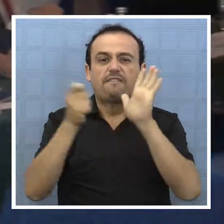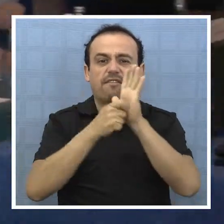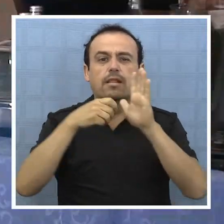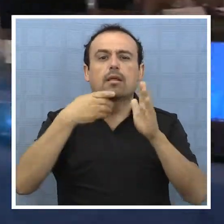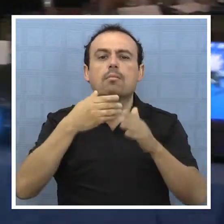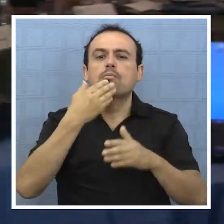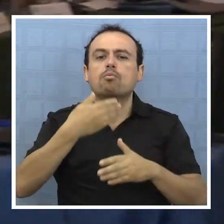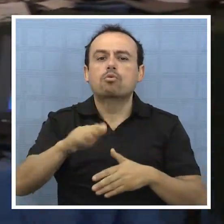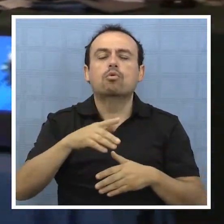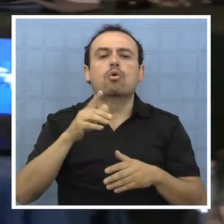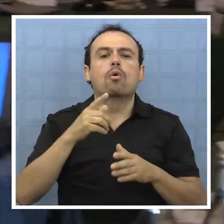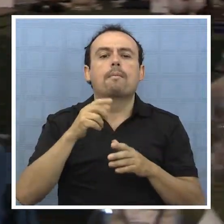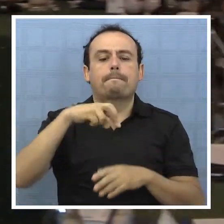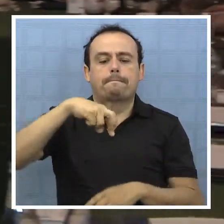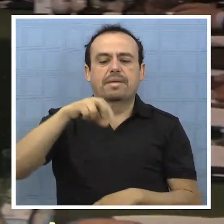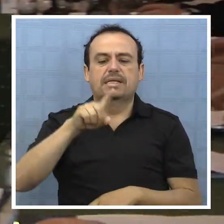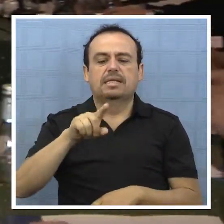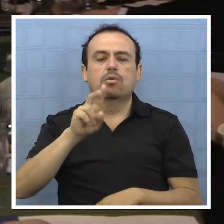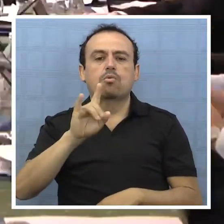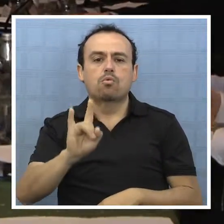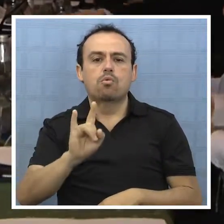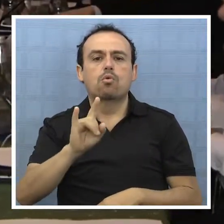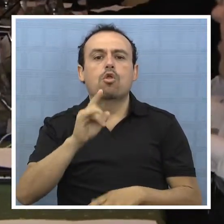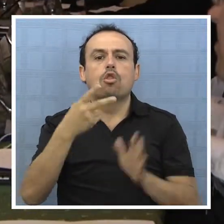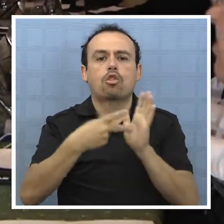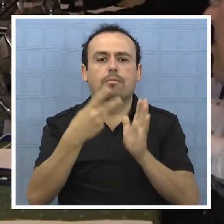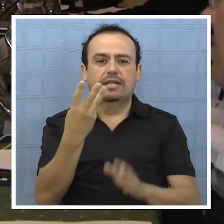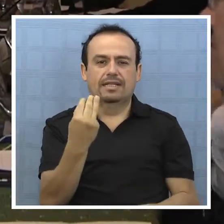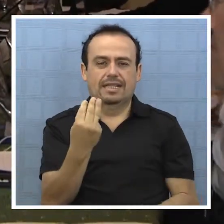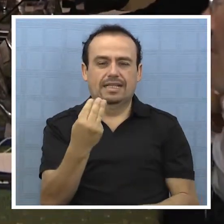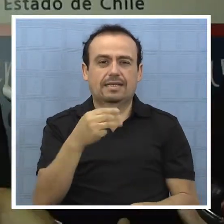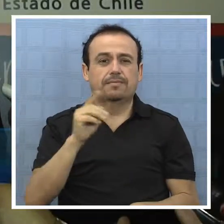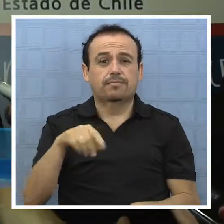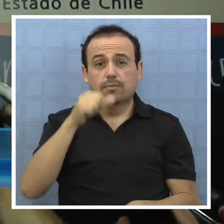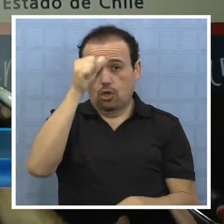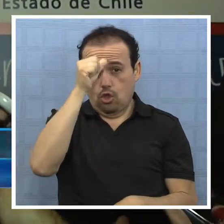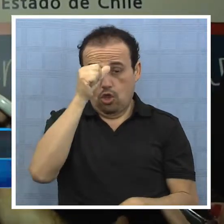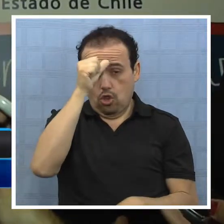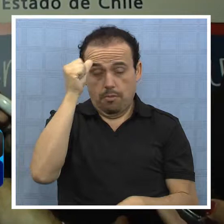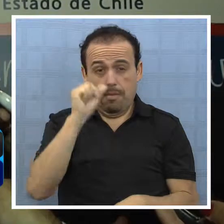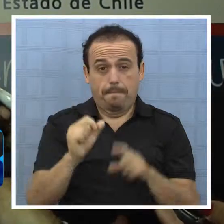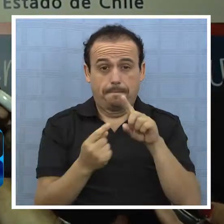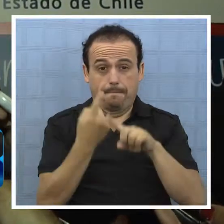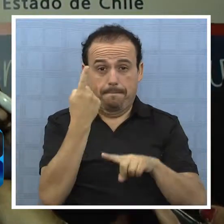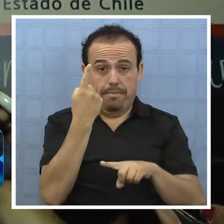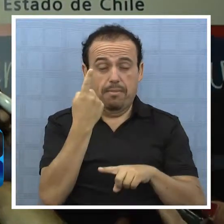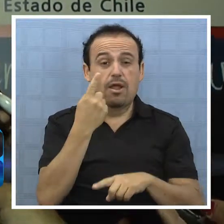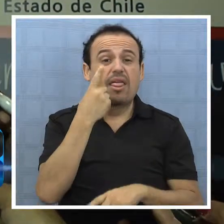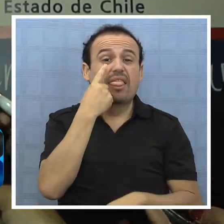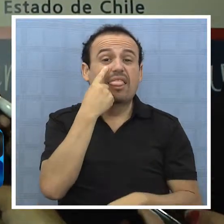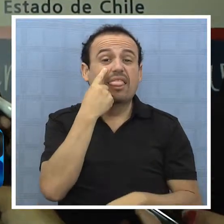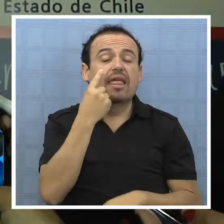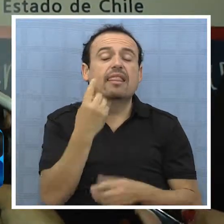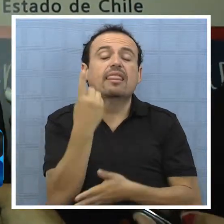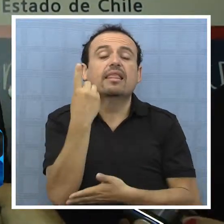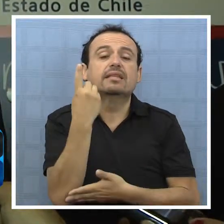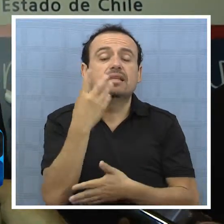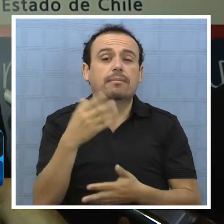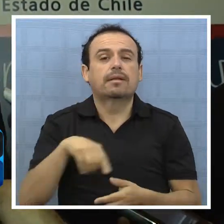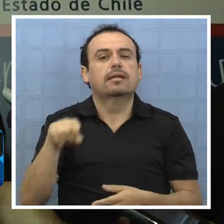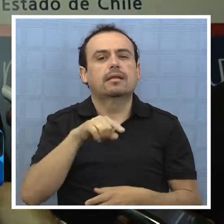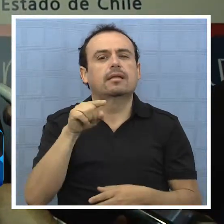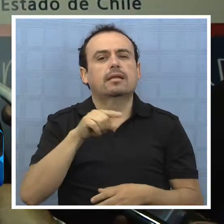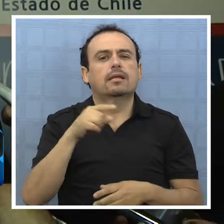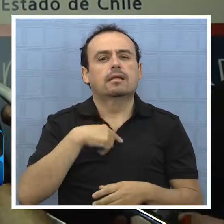Selección Universitaria PSU 2013. Para el domingo 1 de diciembre, reconocimiento de salas,